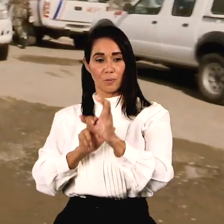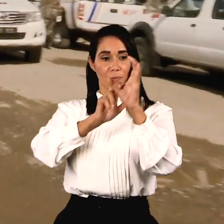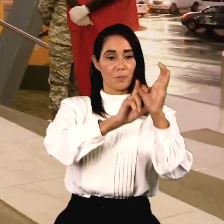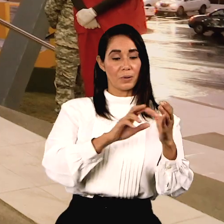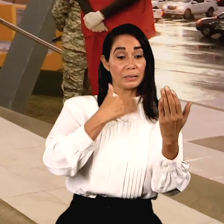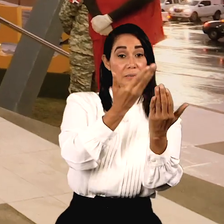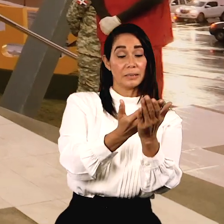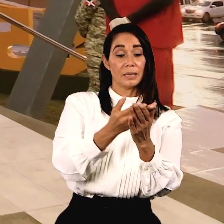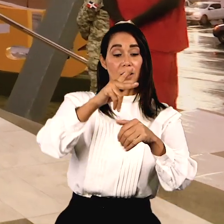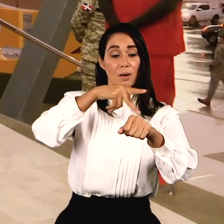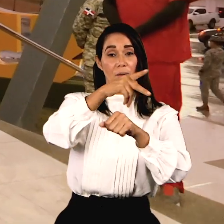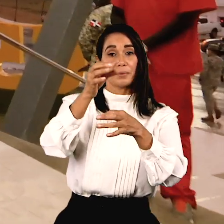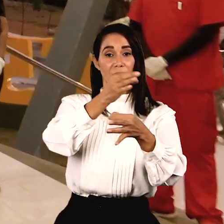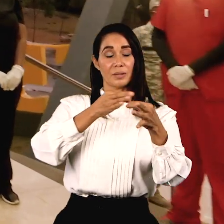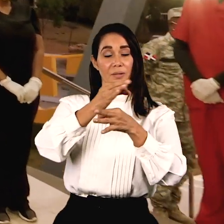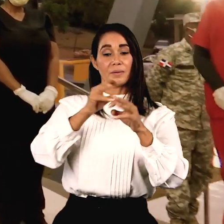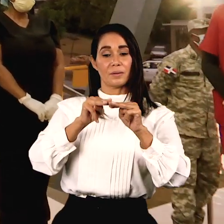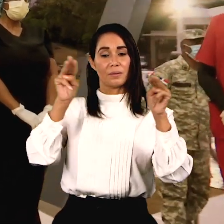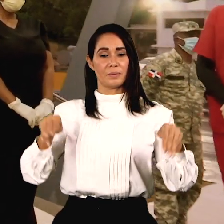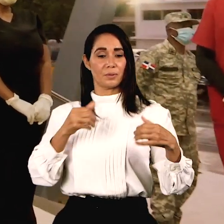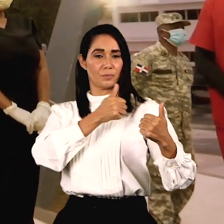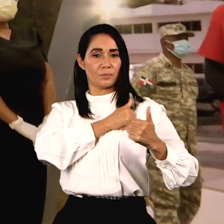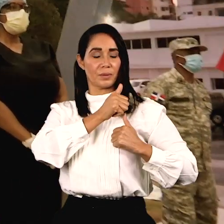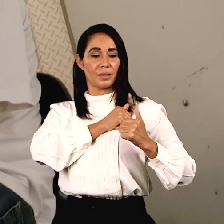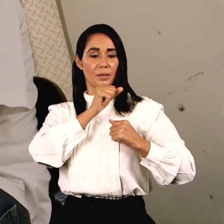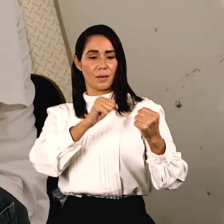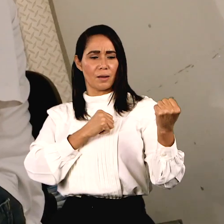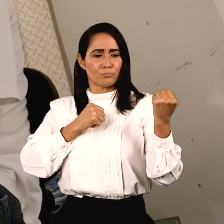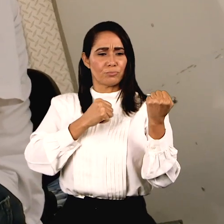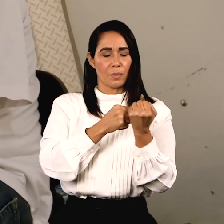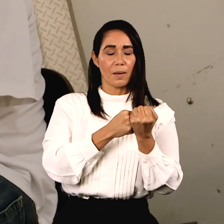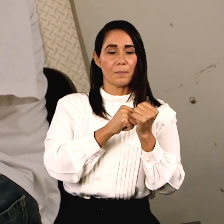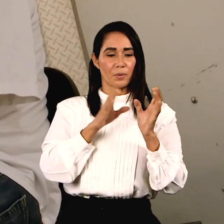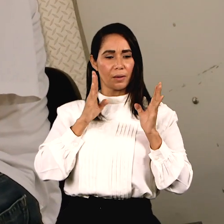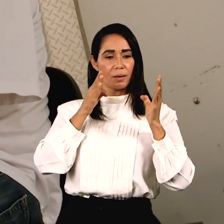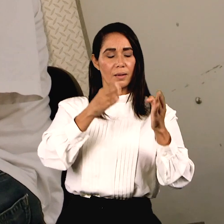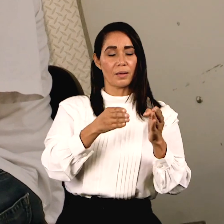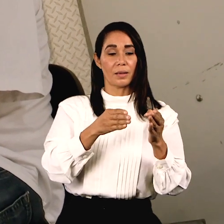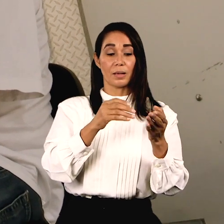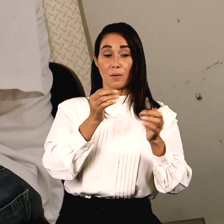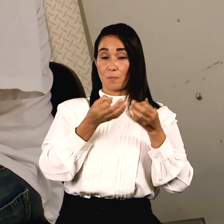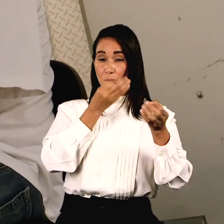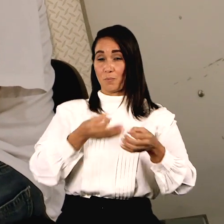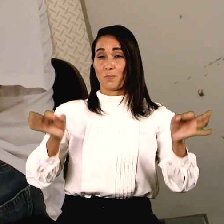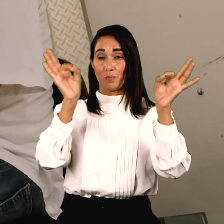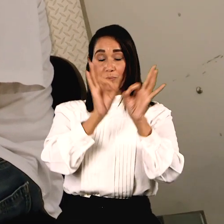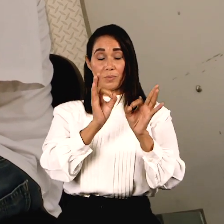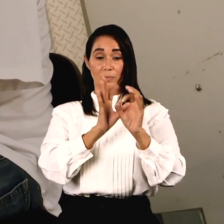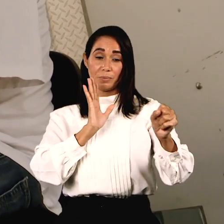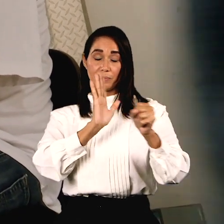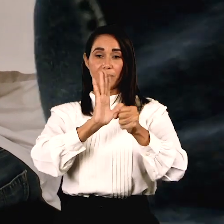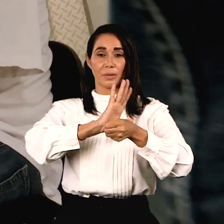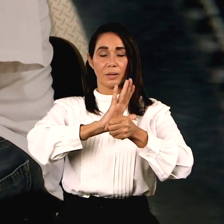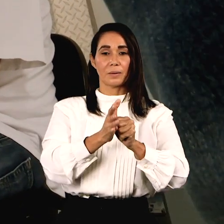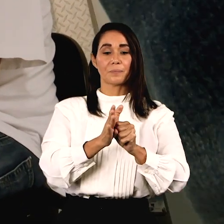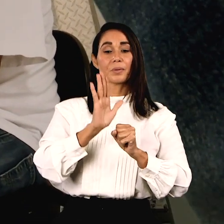móviles llegaron a la provincia de Duarte desde el Ministerio de Defensa para reforzar y combatir eficazmente en la guerra